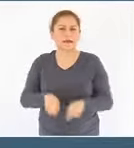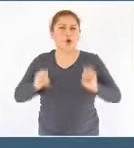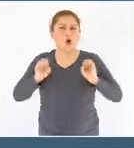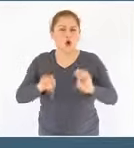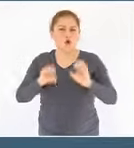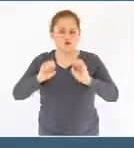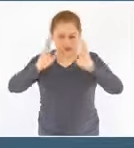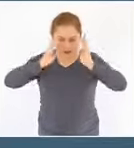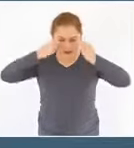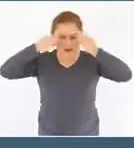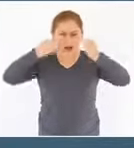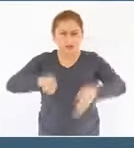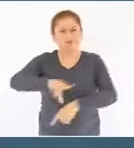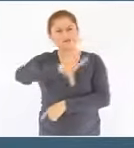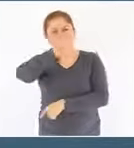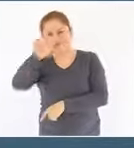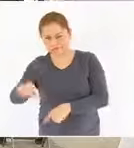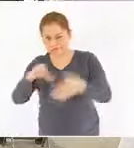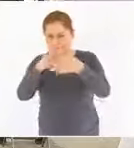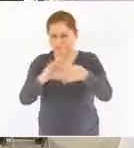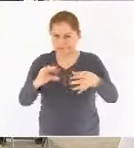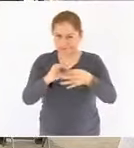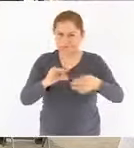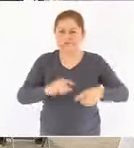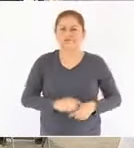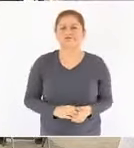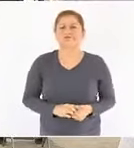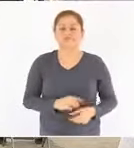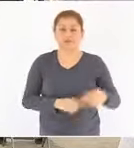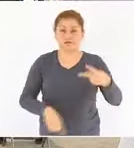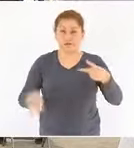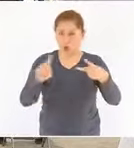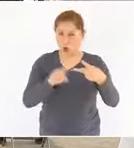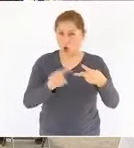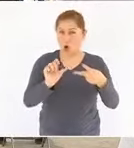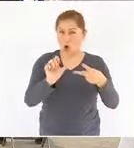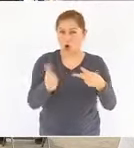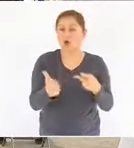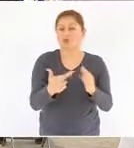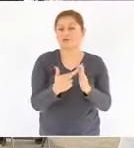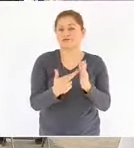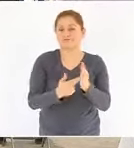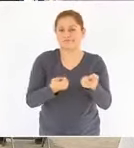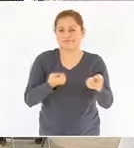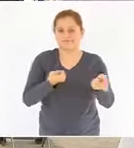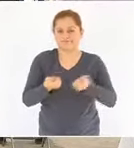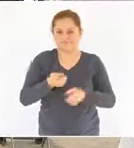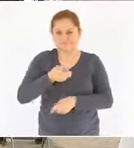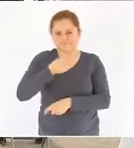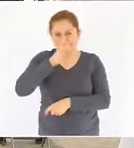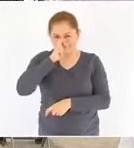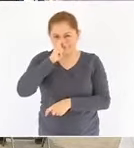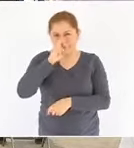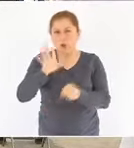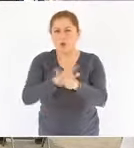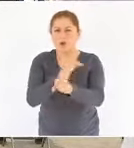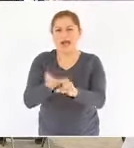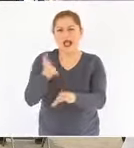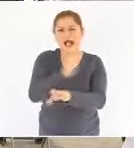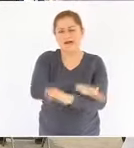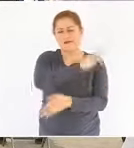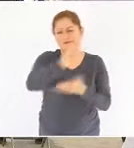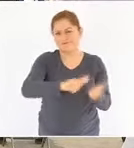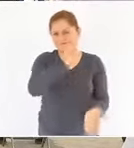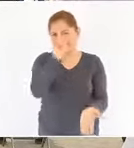nos referiremos más adelante. La sobre regulación producto de la reforma energética